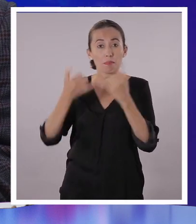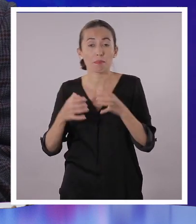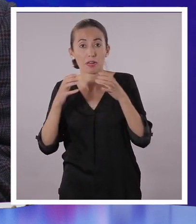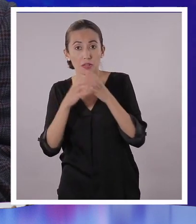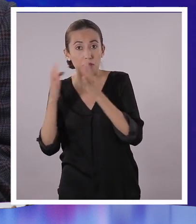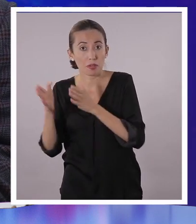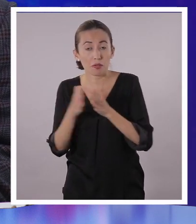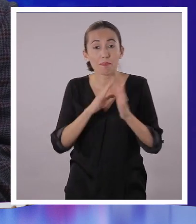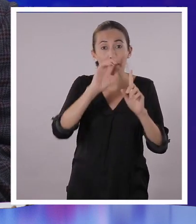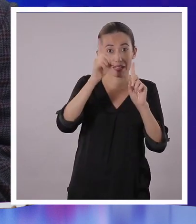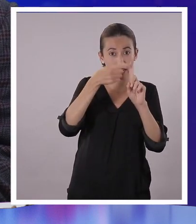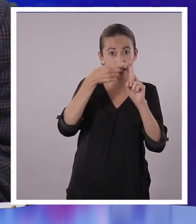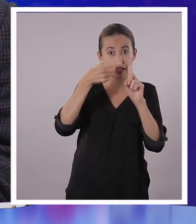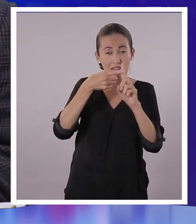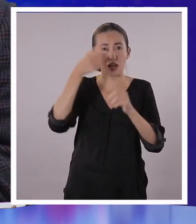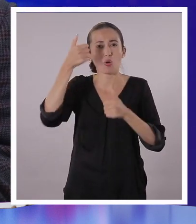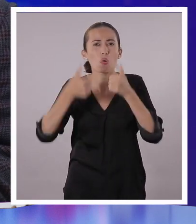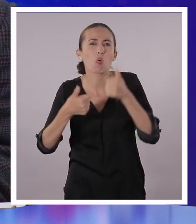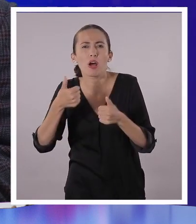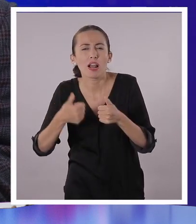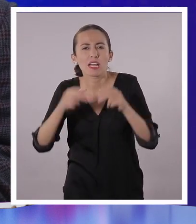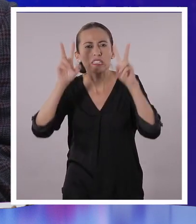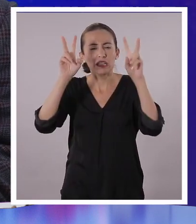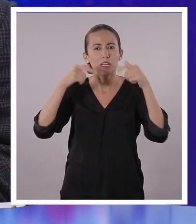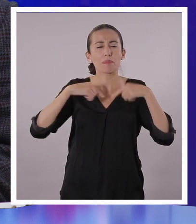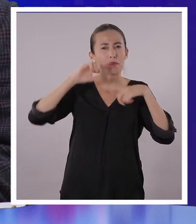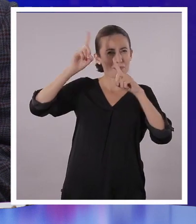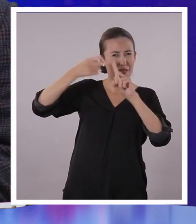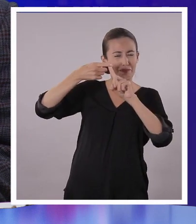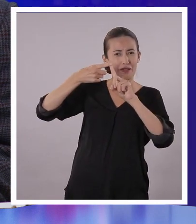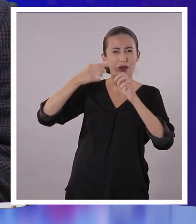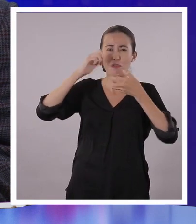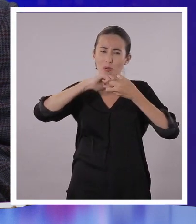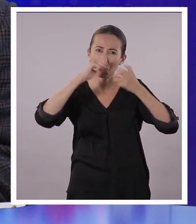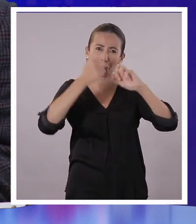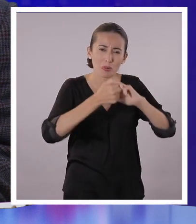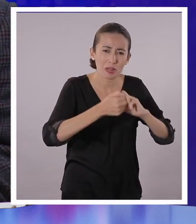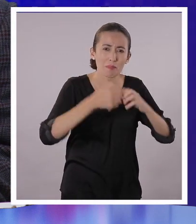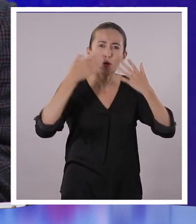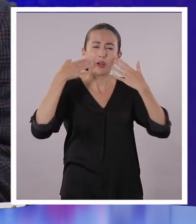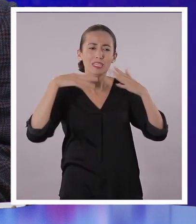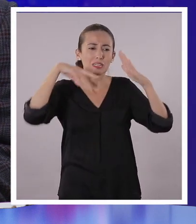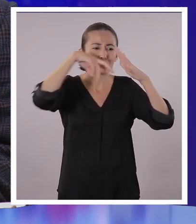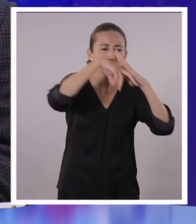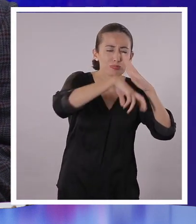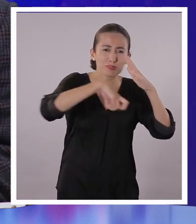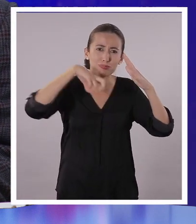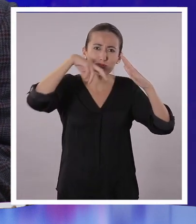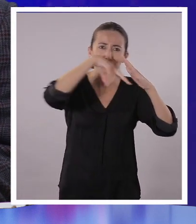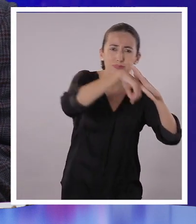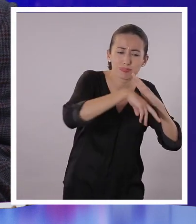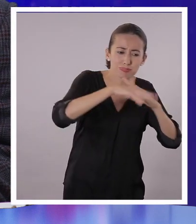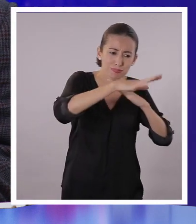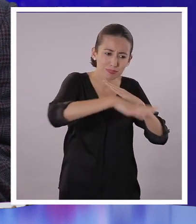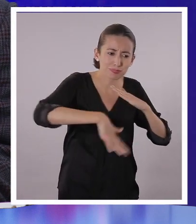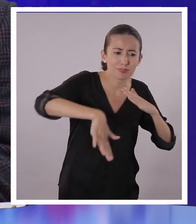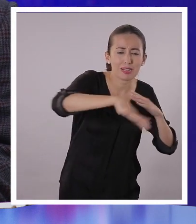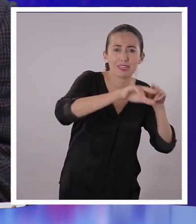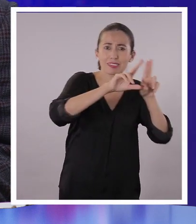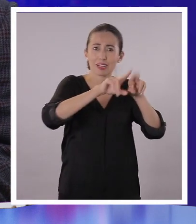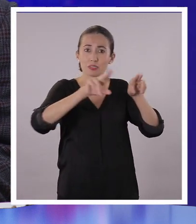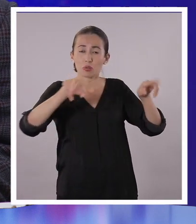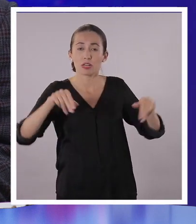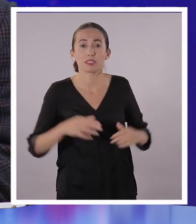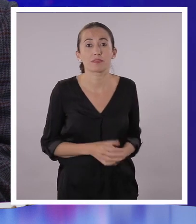ellos tratan es la explotación incontrolada, ya que por este sistema se prioriza al crecimiento económico sobre